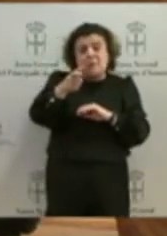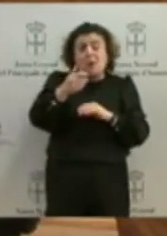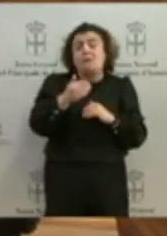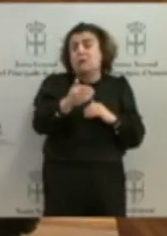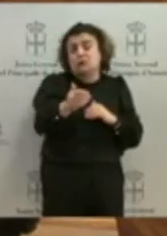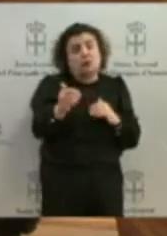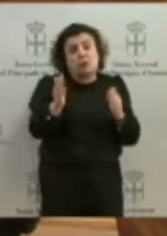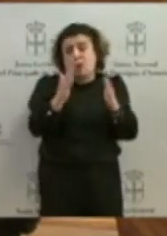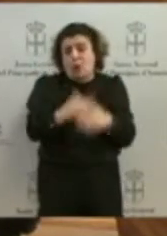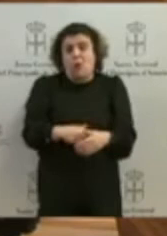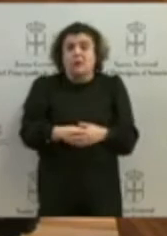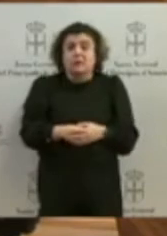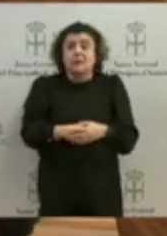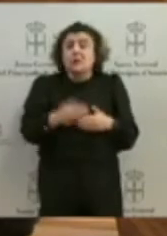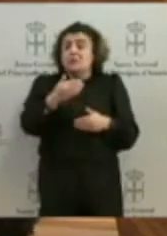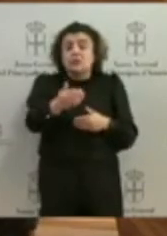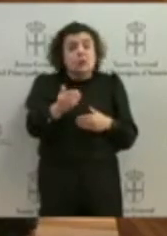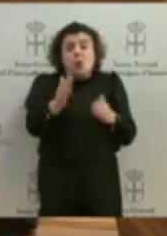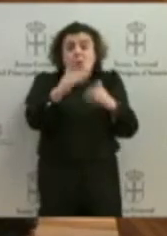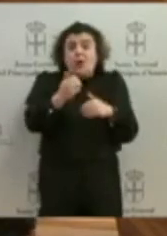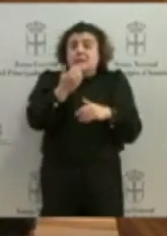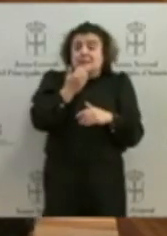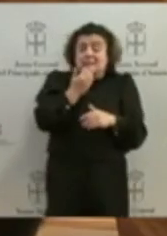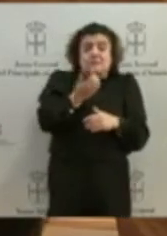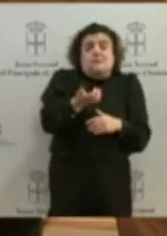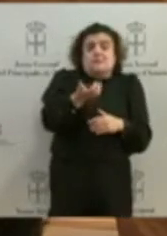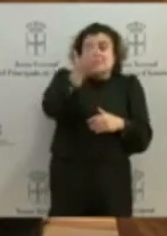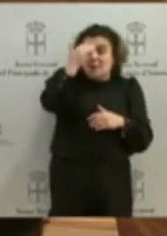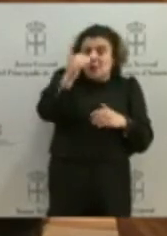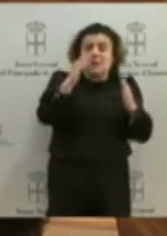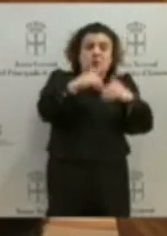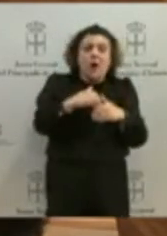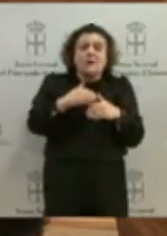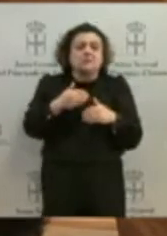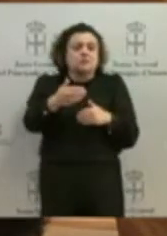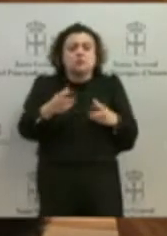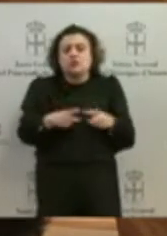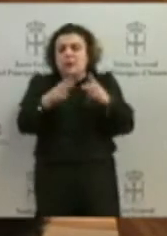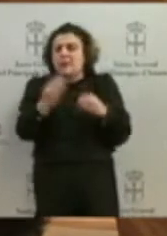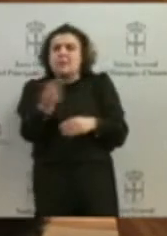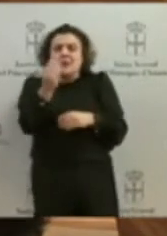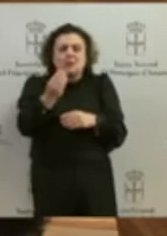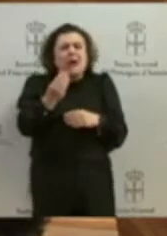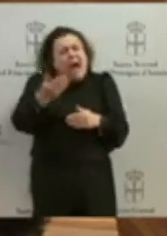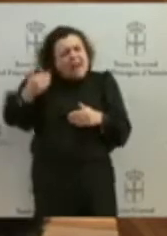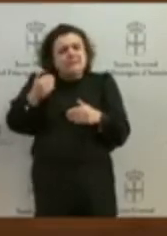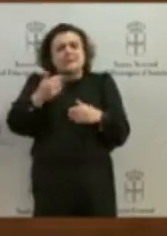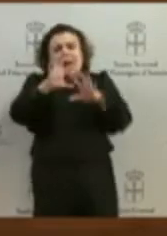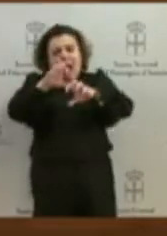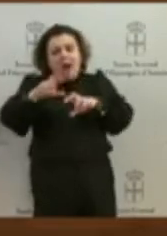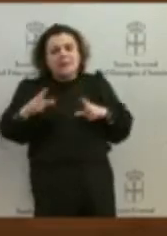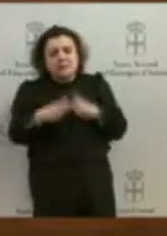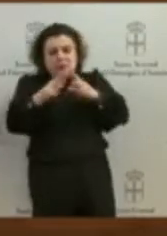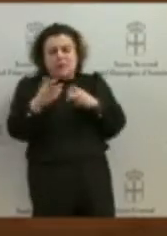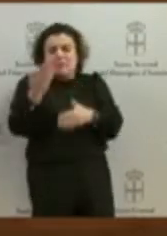construiremos una sociedad mejor sin lecciones del pasado. Hemos extraído las lecciones que debíamos de la pandemia al coronavirus. Bueno, creemos que no lo